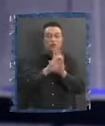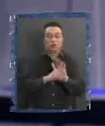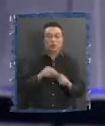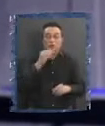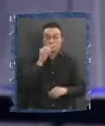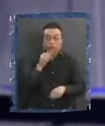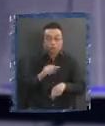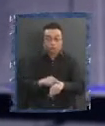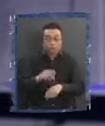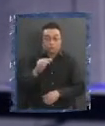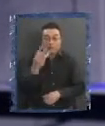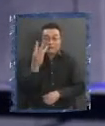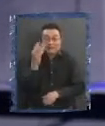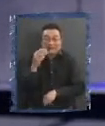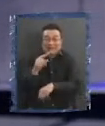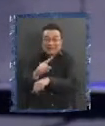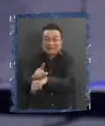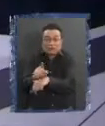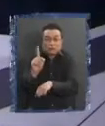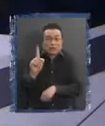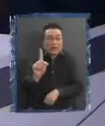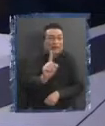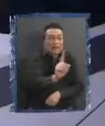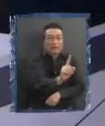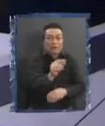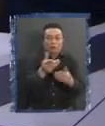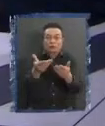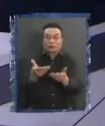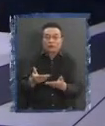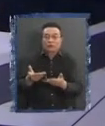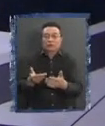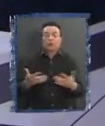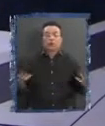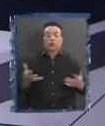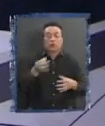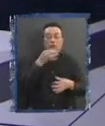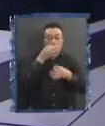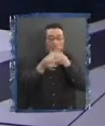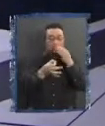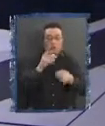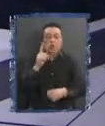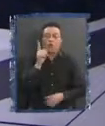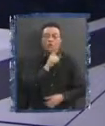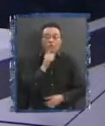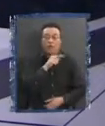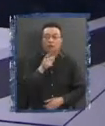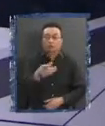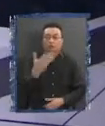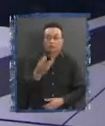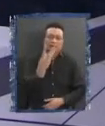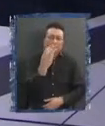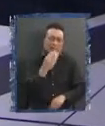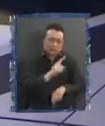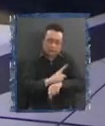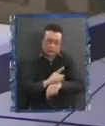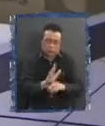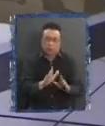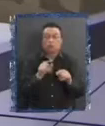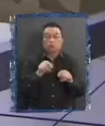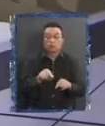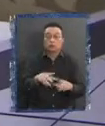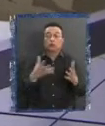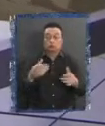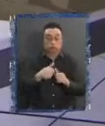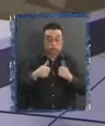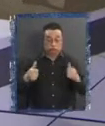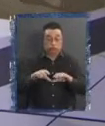a dar 30 segundos a cada uno de los invitados a este panel para que den sus palabras finales Betina 30 segundos sí acá en el panel estamos todos de